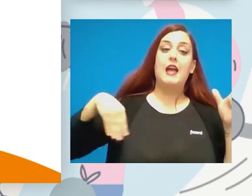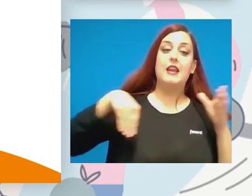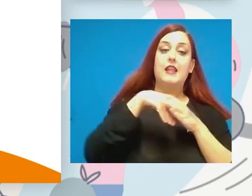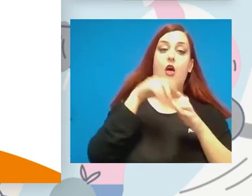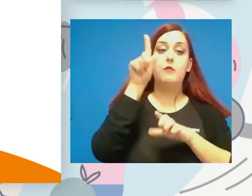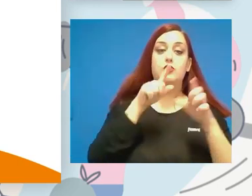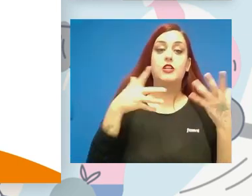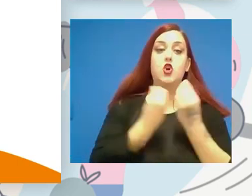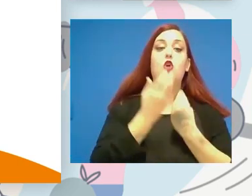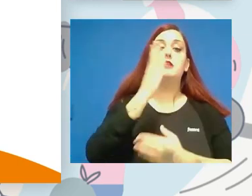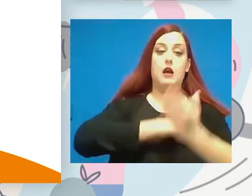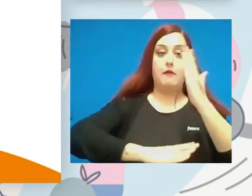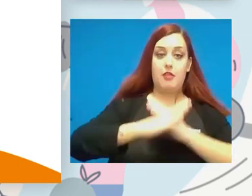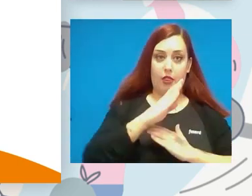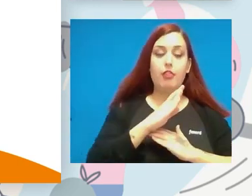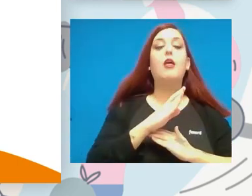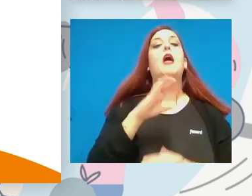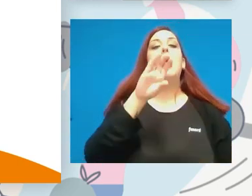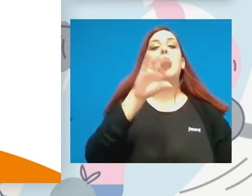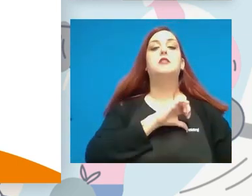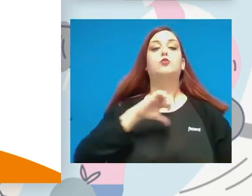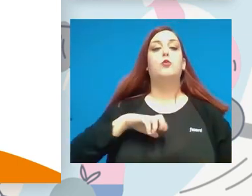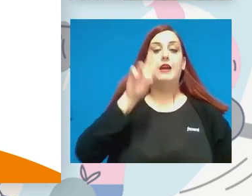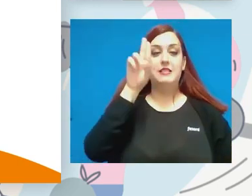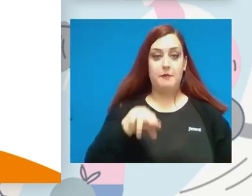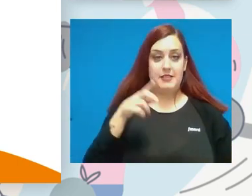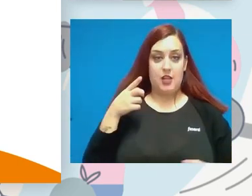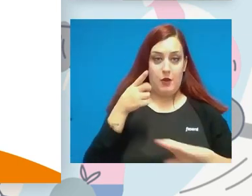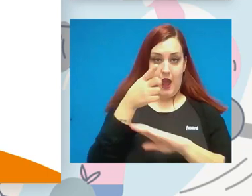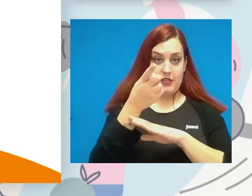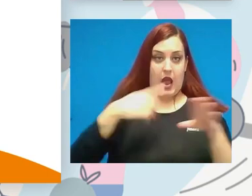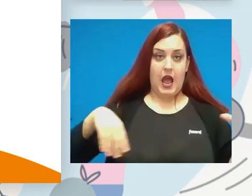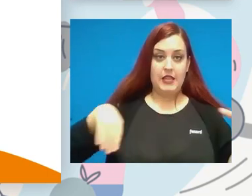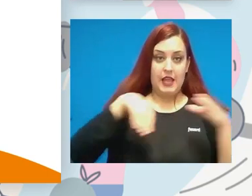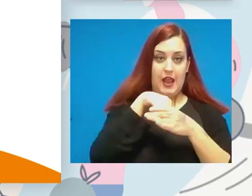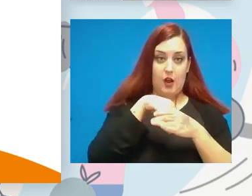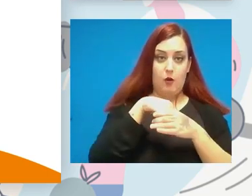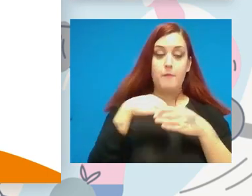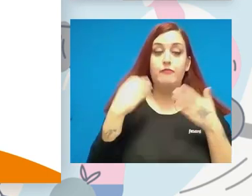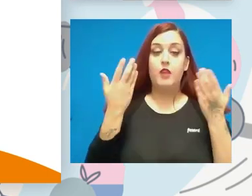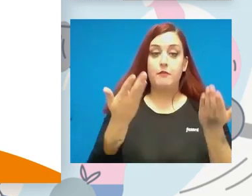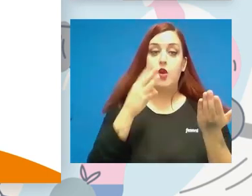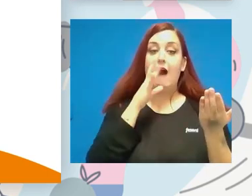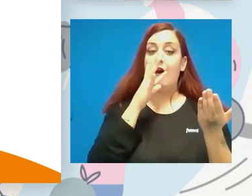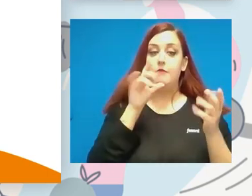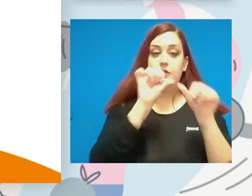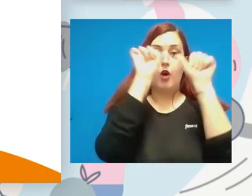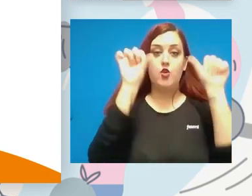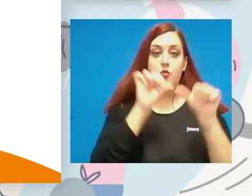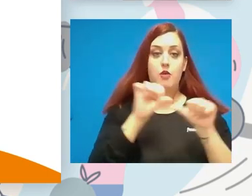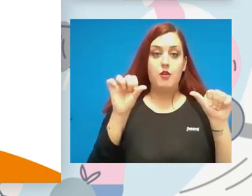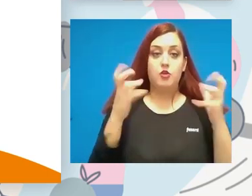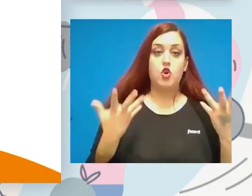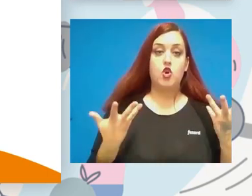autonómicas también estarán obligadas a hacerlo. Pero, en cualquier caso, ahora mismo hay un modelo en el que conviven estas